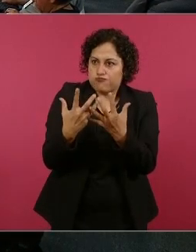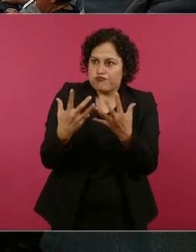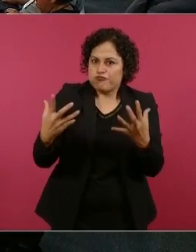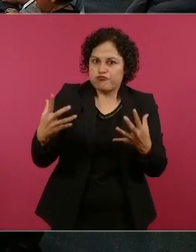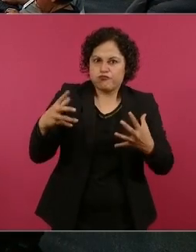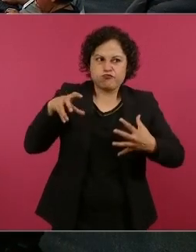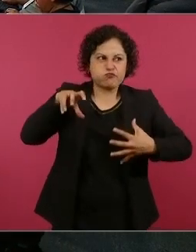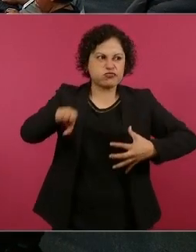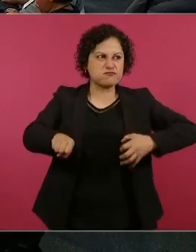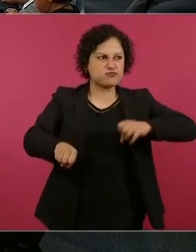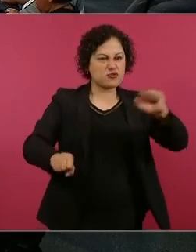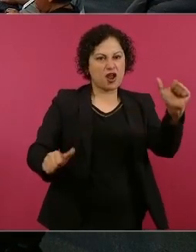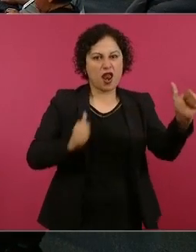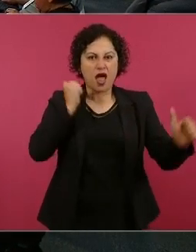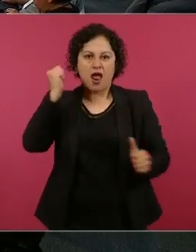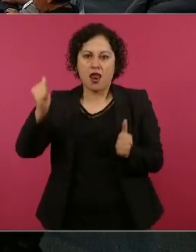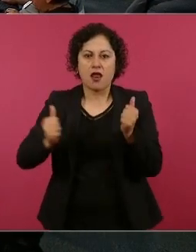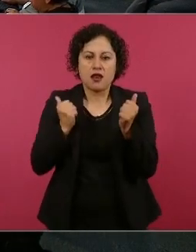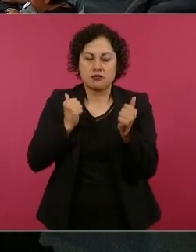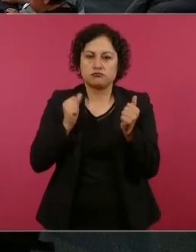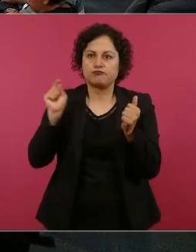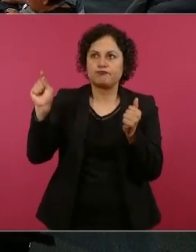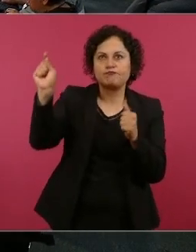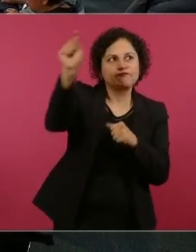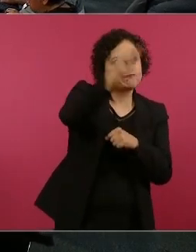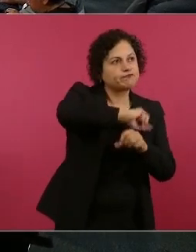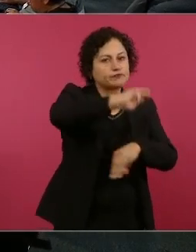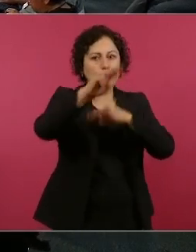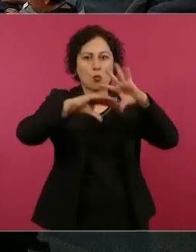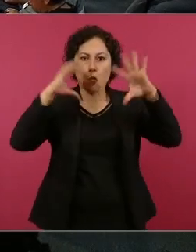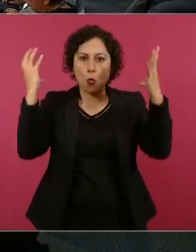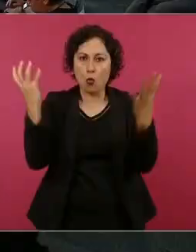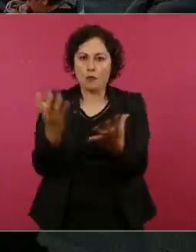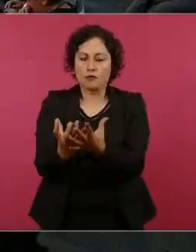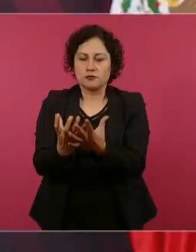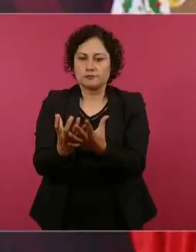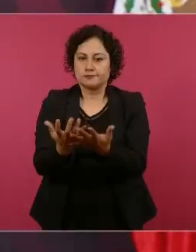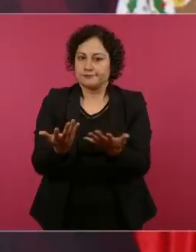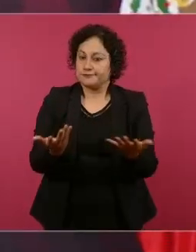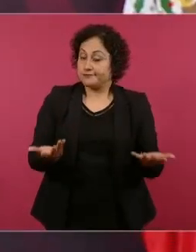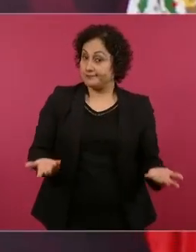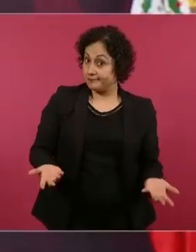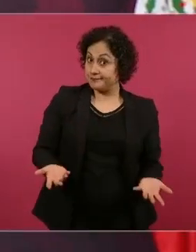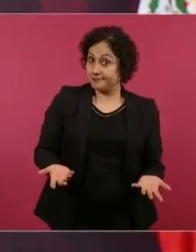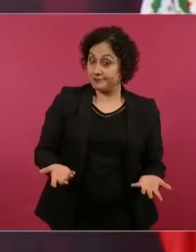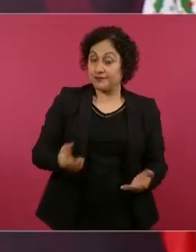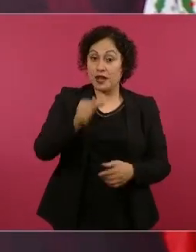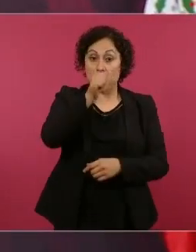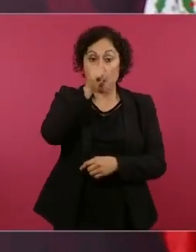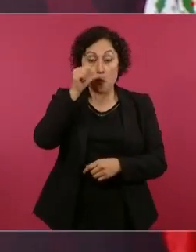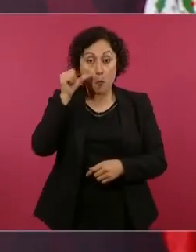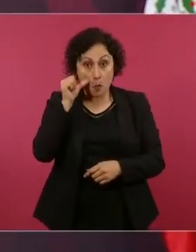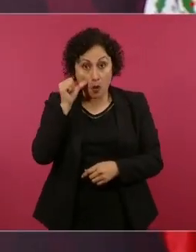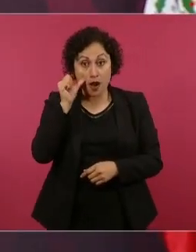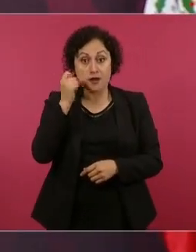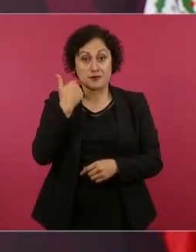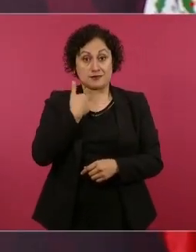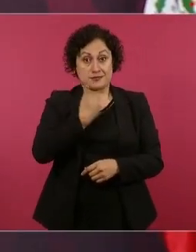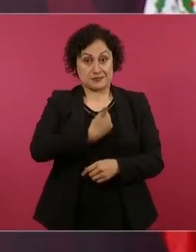Entonces, el presidente Juárez con mucho cuidado, porque conocía